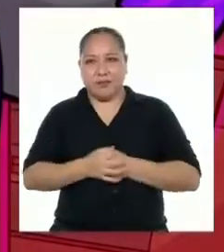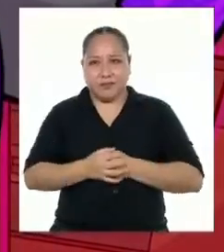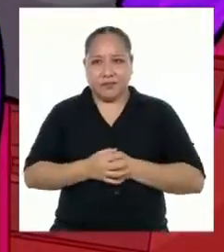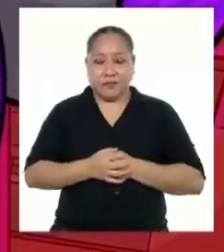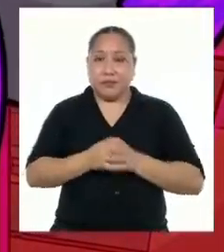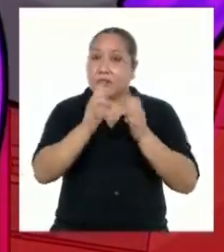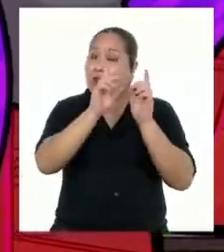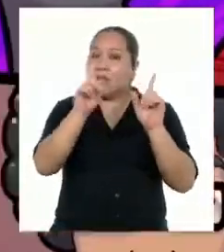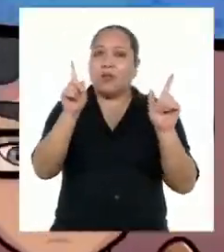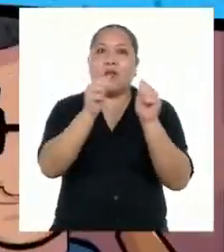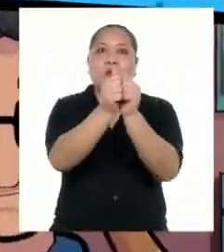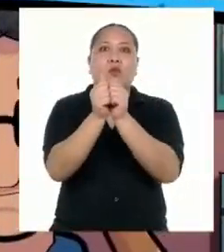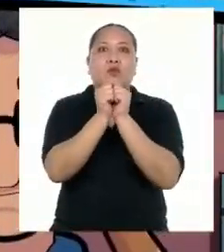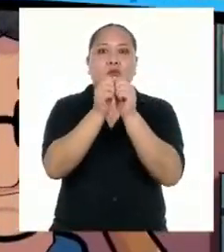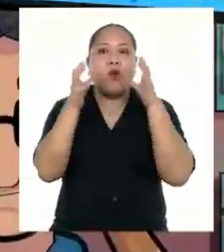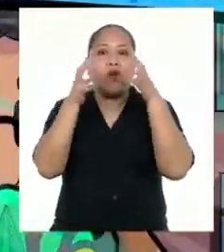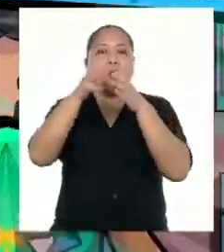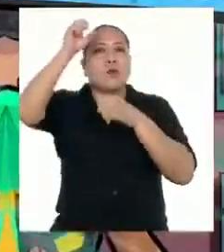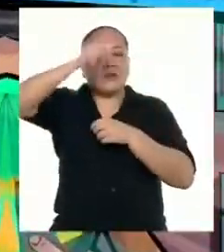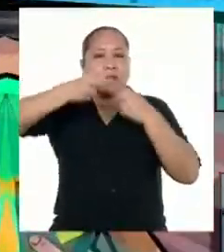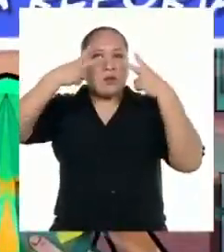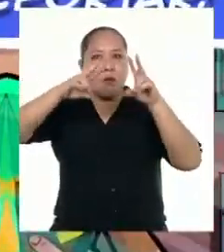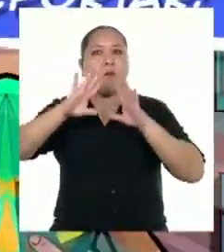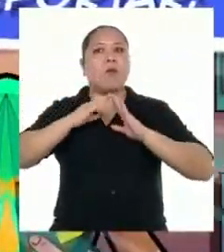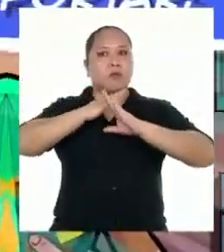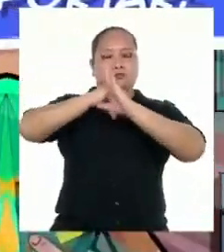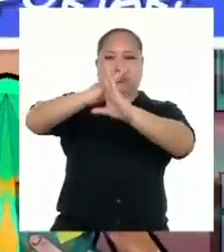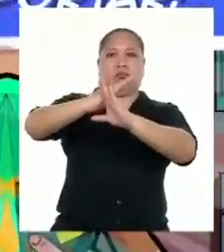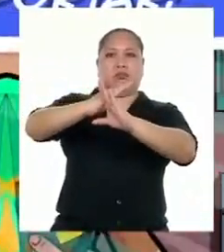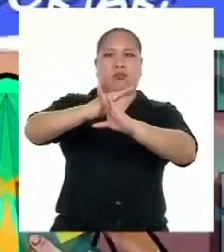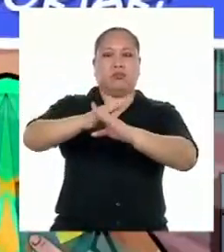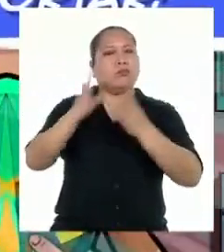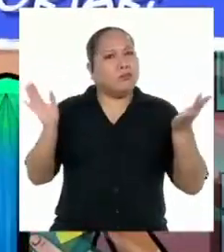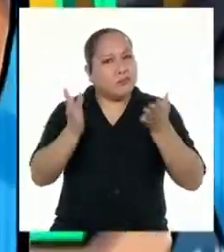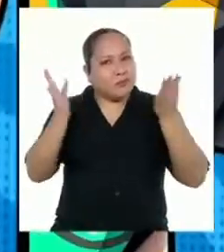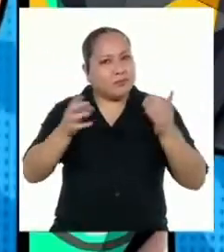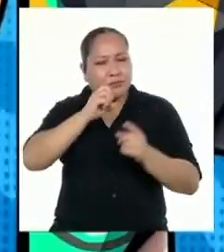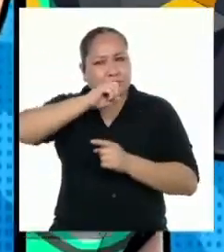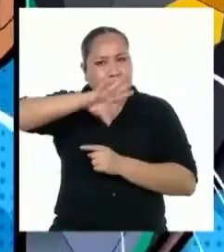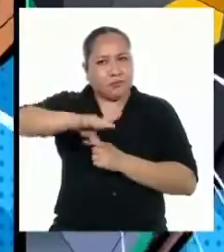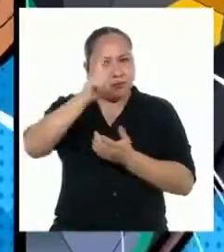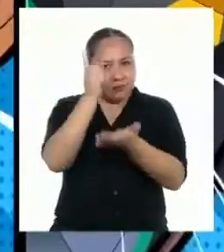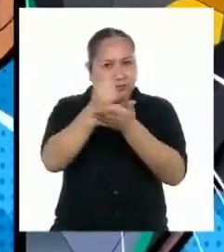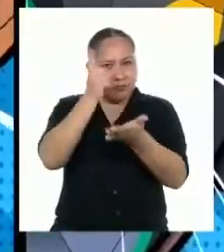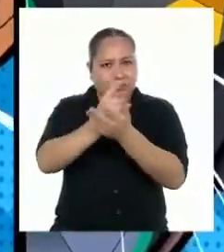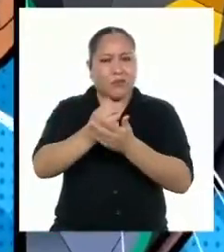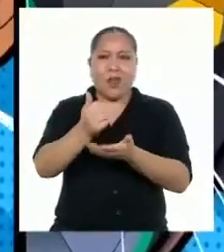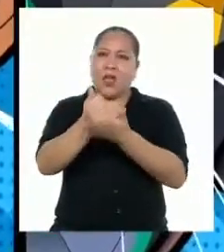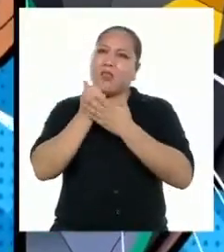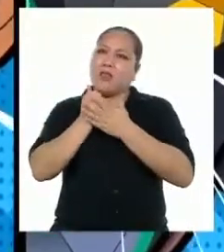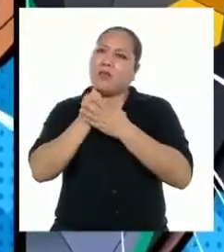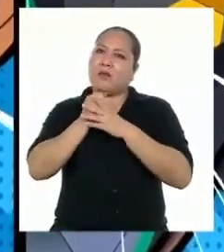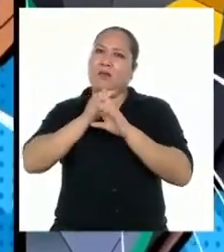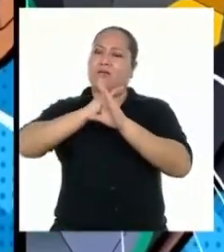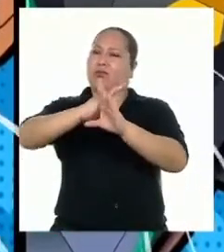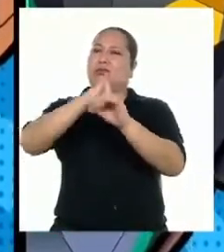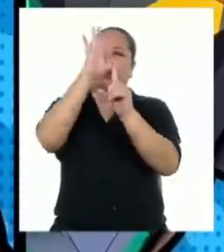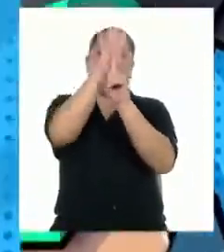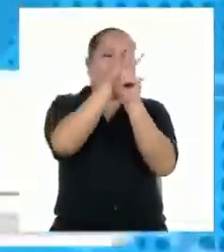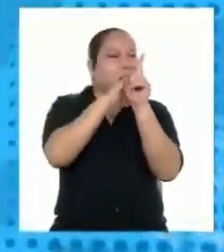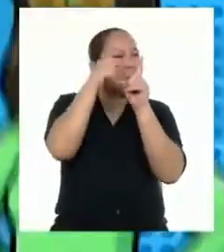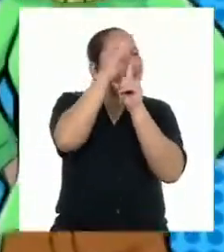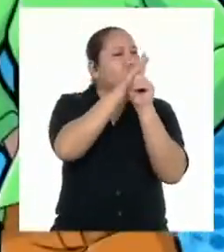Y junto a la Brigada Sí Se Ve, podremos enfrentarlos. Anímate a reportar y ayúdanos a frenar el acoso sexual.